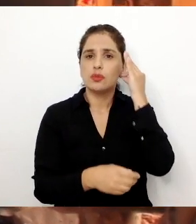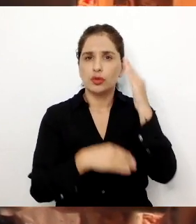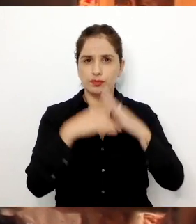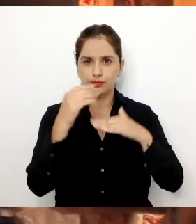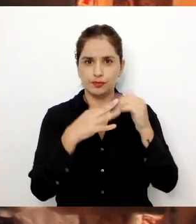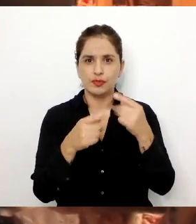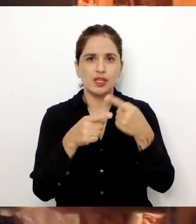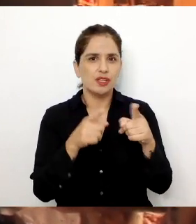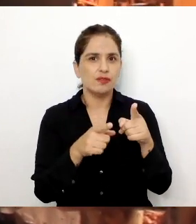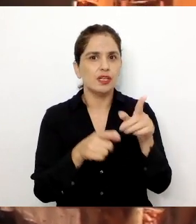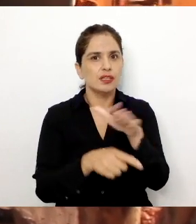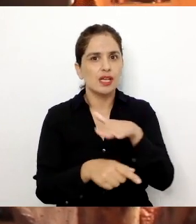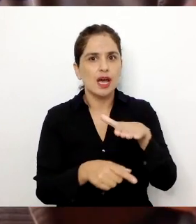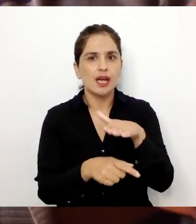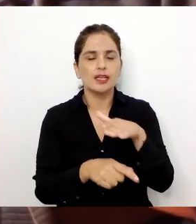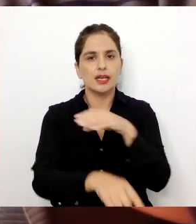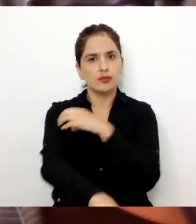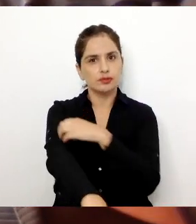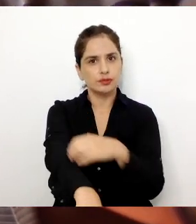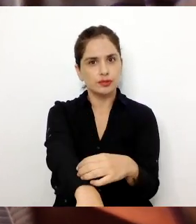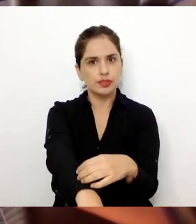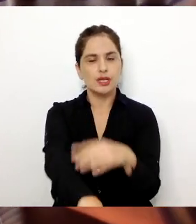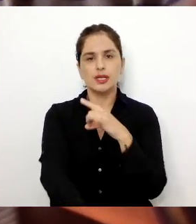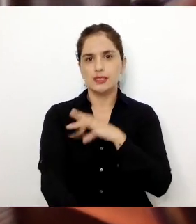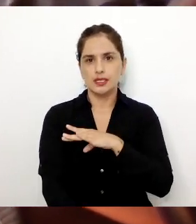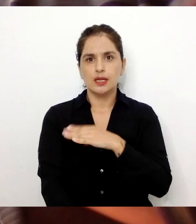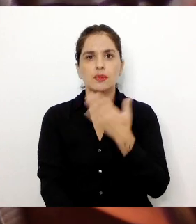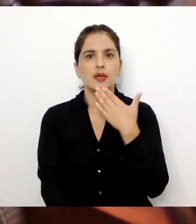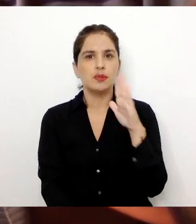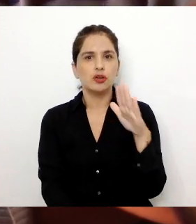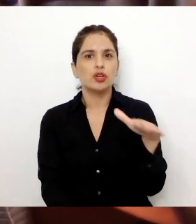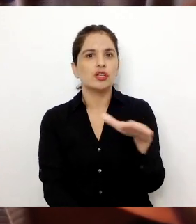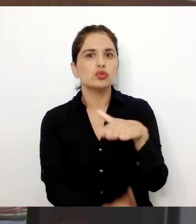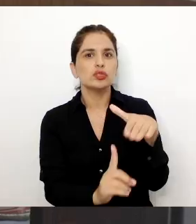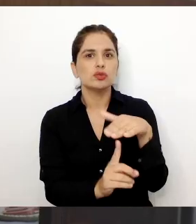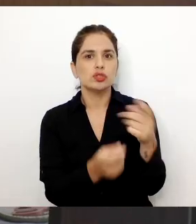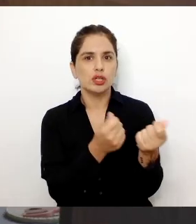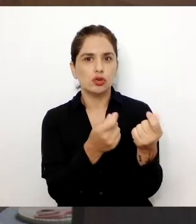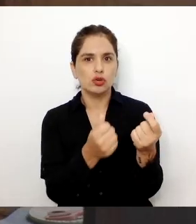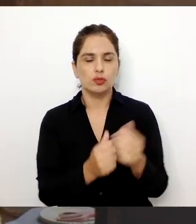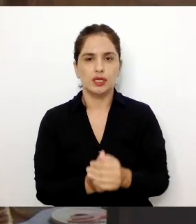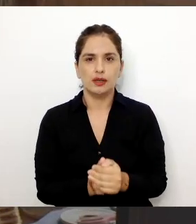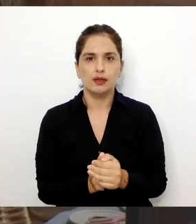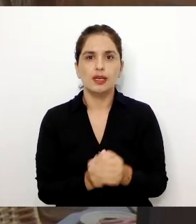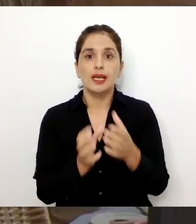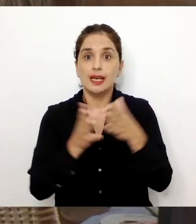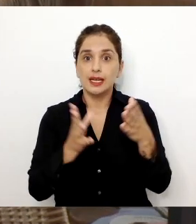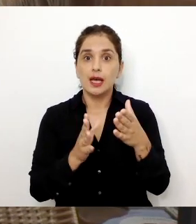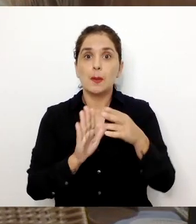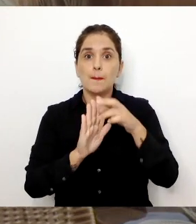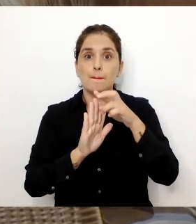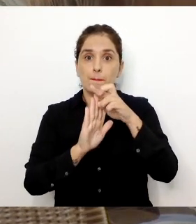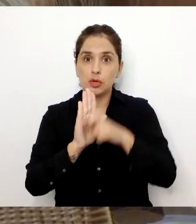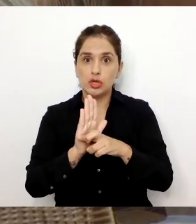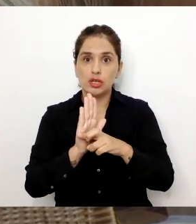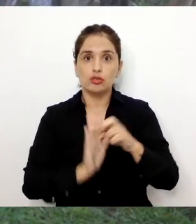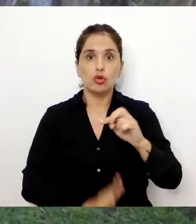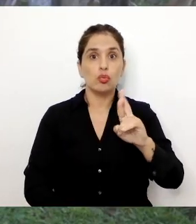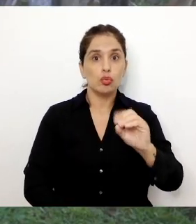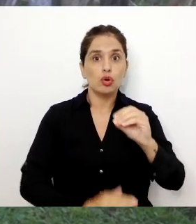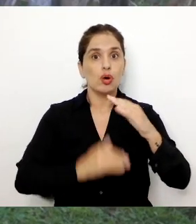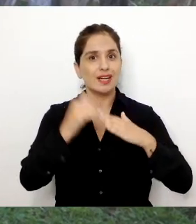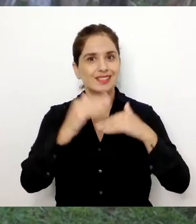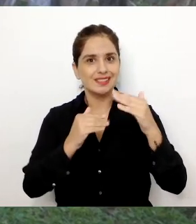territorios a lo largo de todo Chile, para mejorar sus condiciones económicas. Uno de nuestros grandes proyectos es ProArtesan,